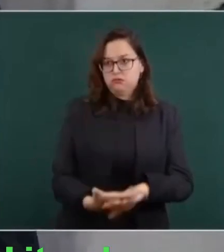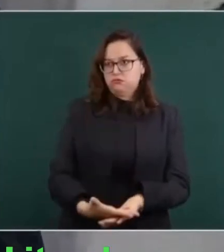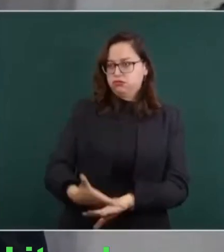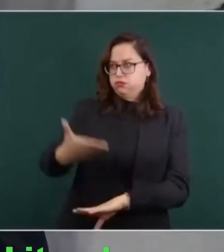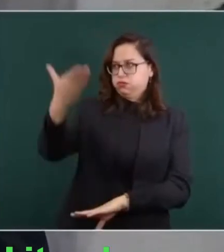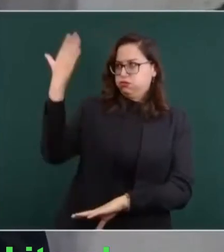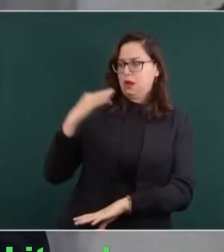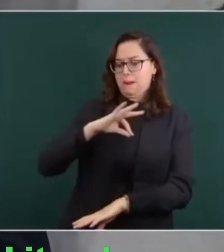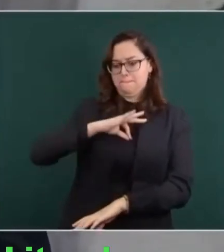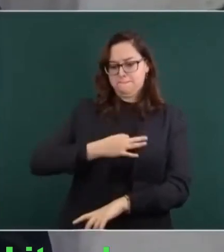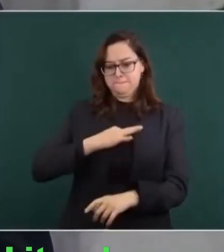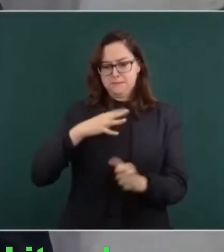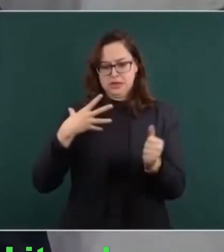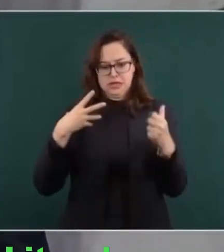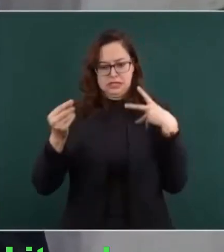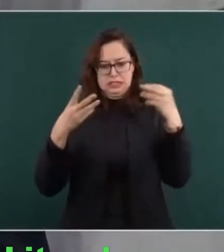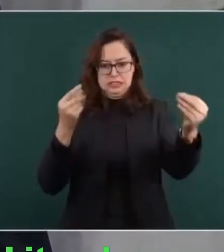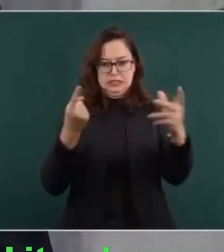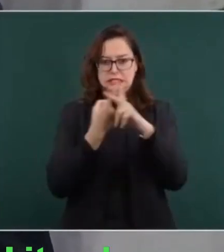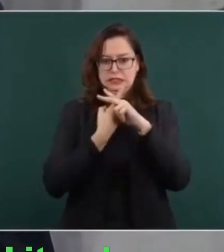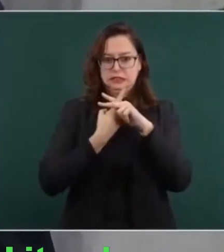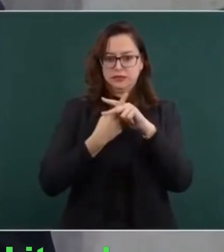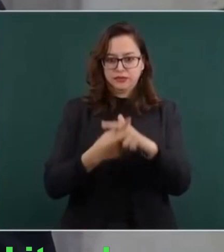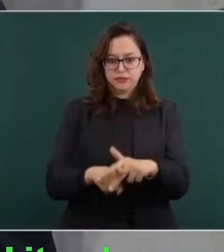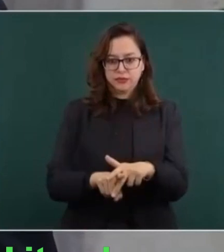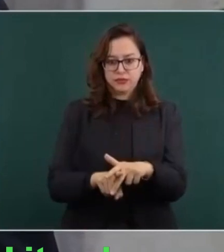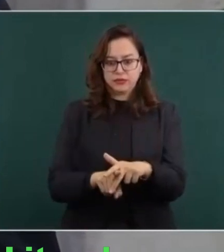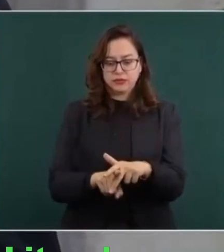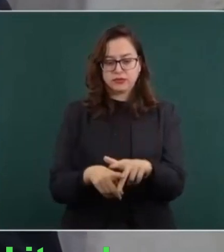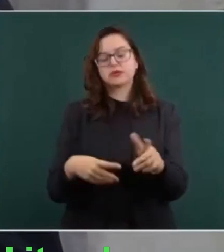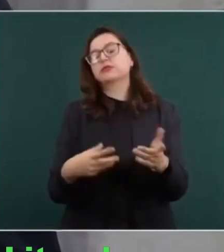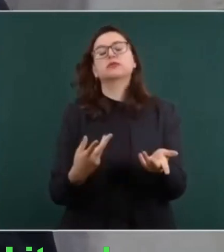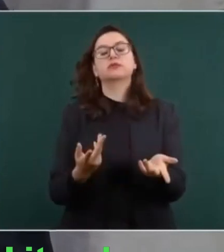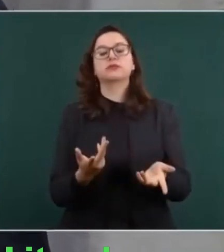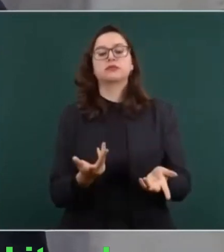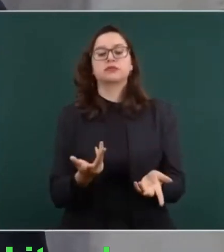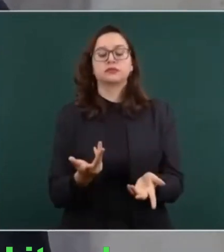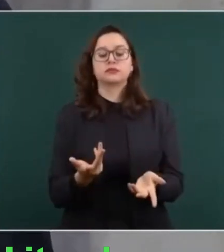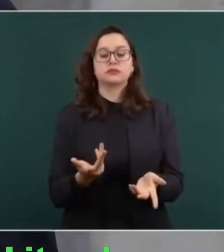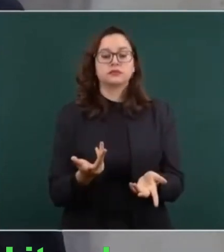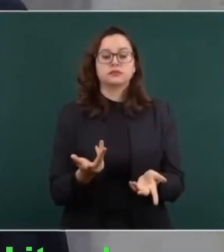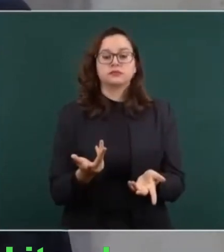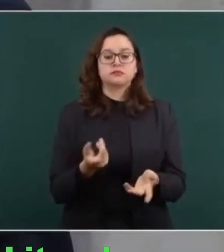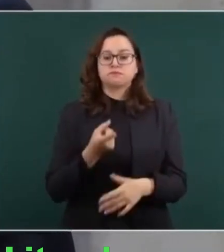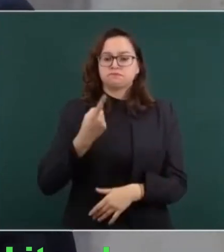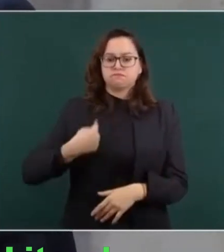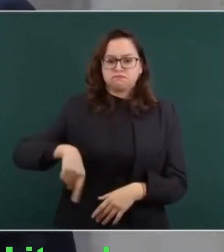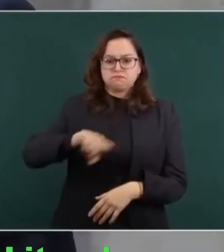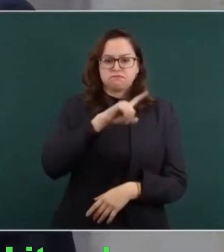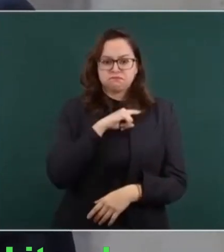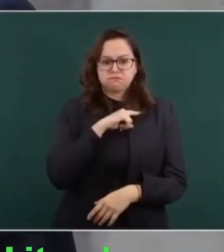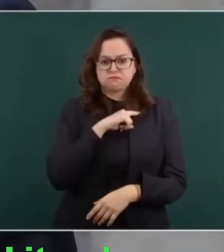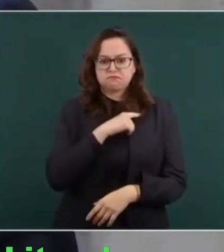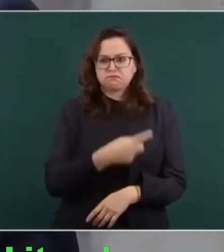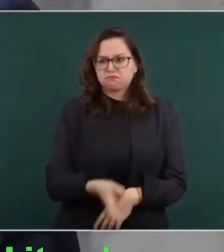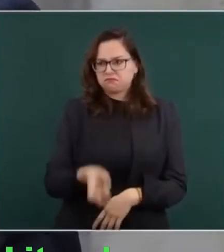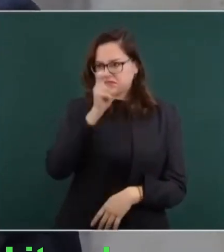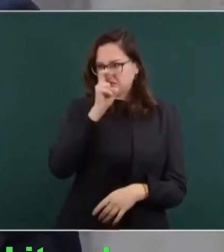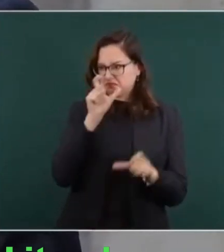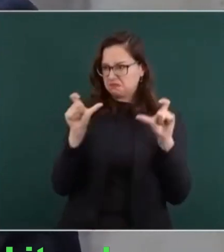Porque nosotros estamos en contra del